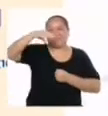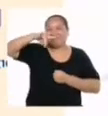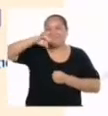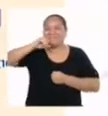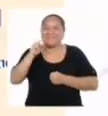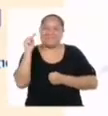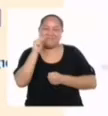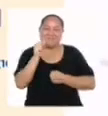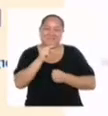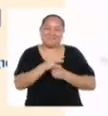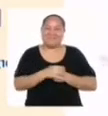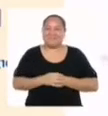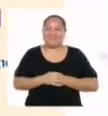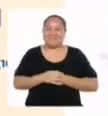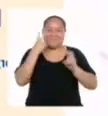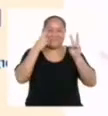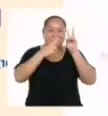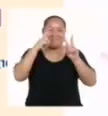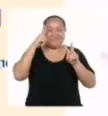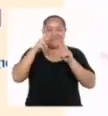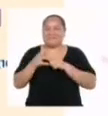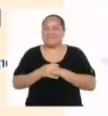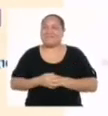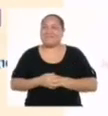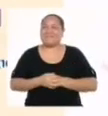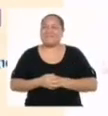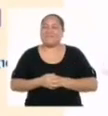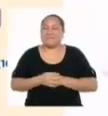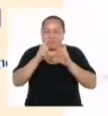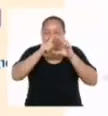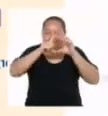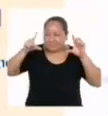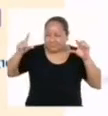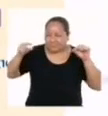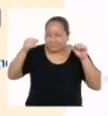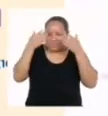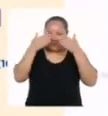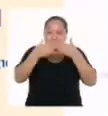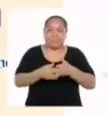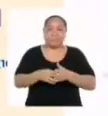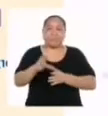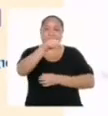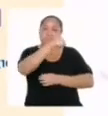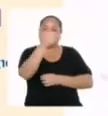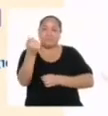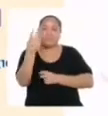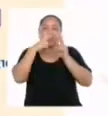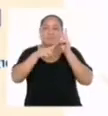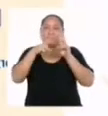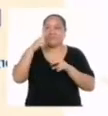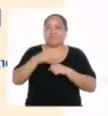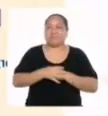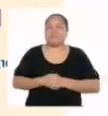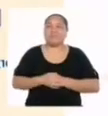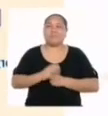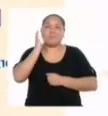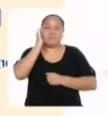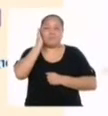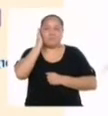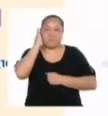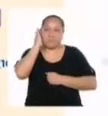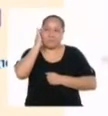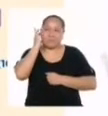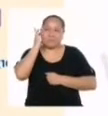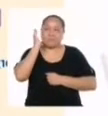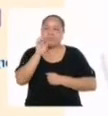mismo excepto por el detalle que acabas de comentar. El siguiente caso que vamos a ver te va a sorprender aún